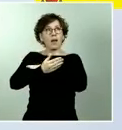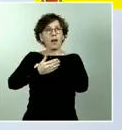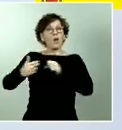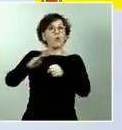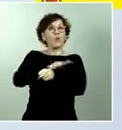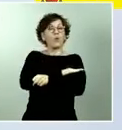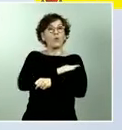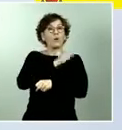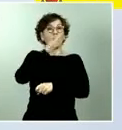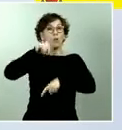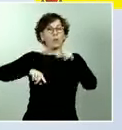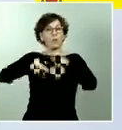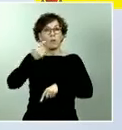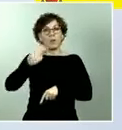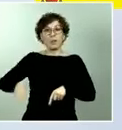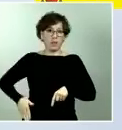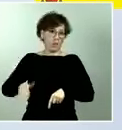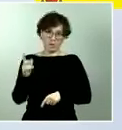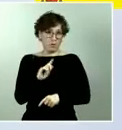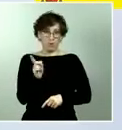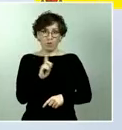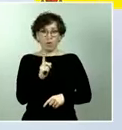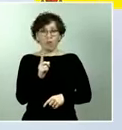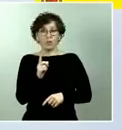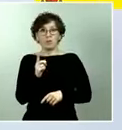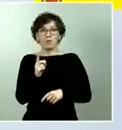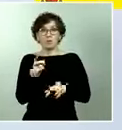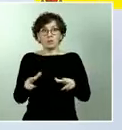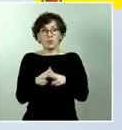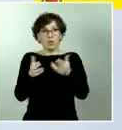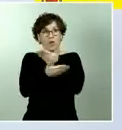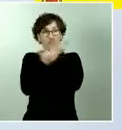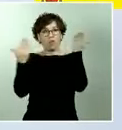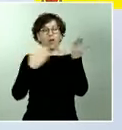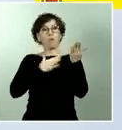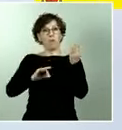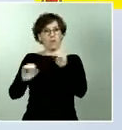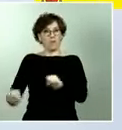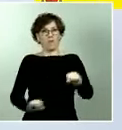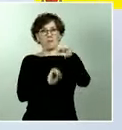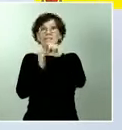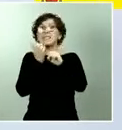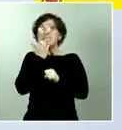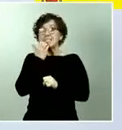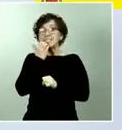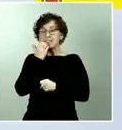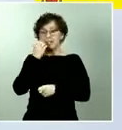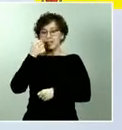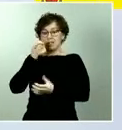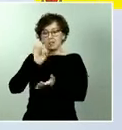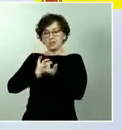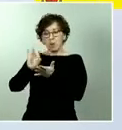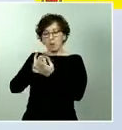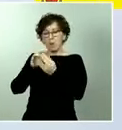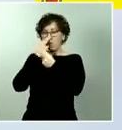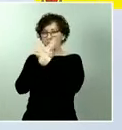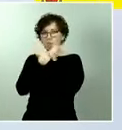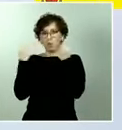la adversidad si alberga bienes y servicios públicos frente a situaciones